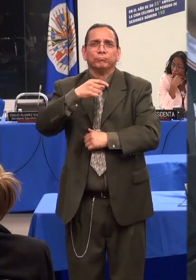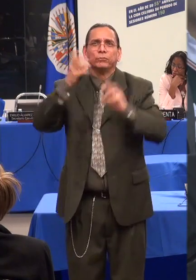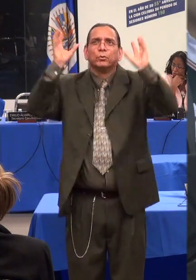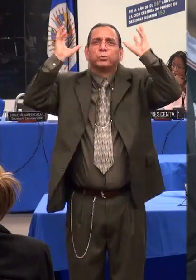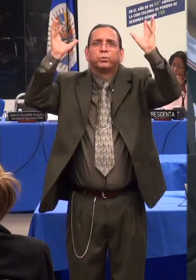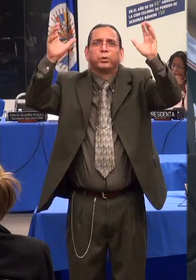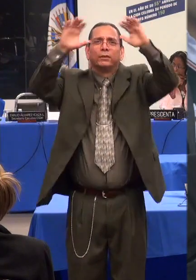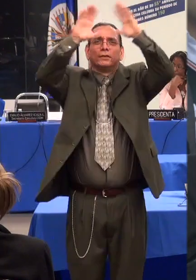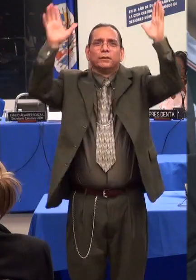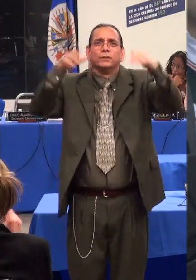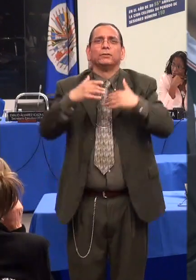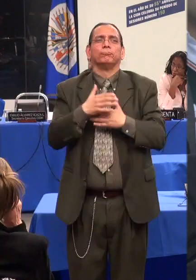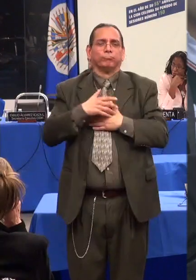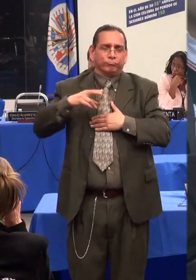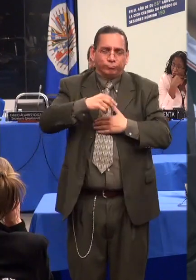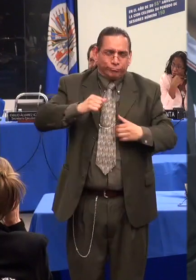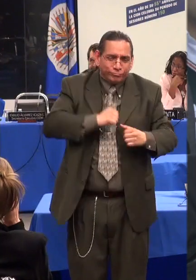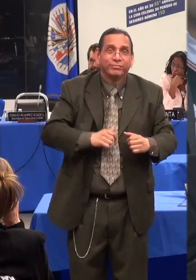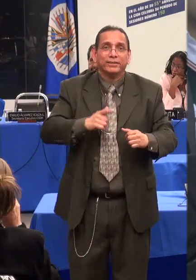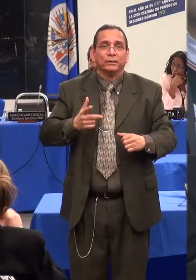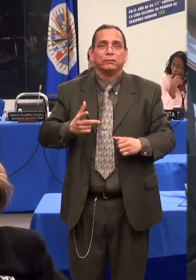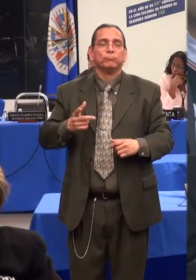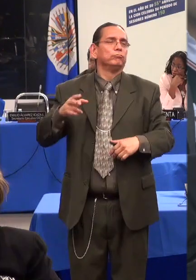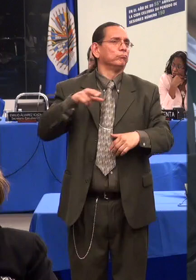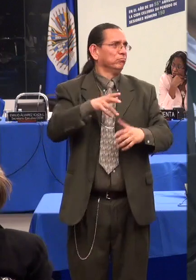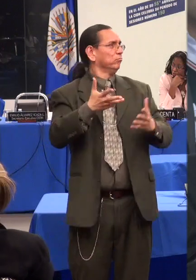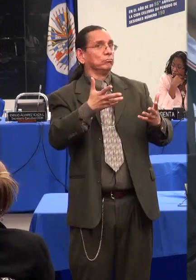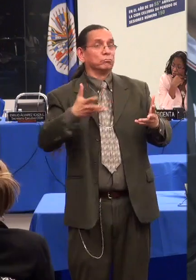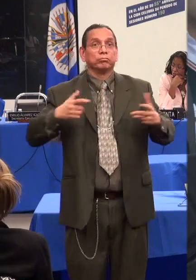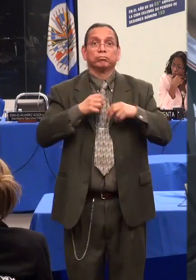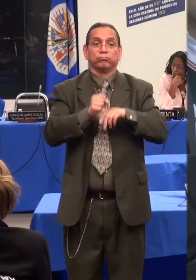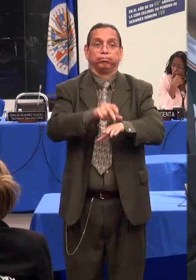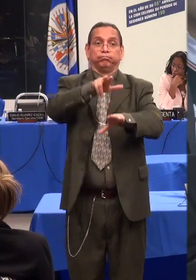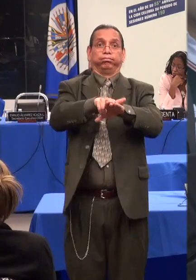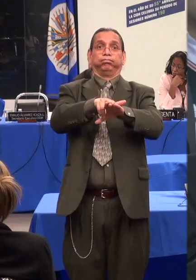no podíamos comunicarnos con ella de ninguna manera.